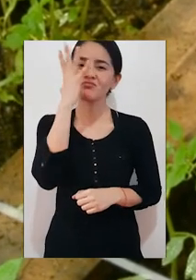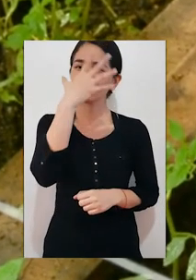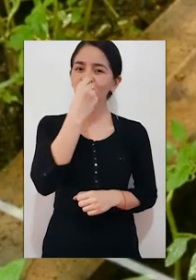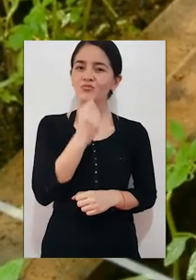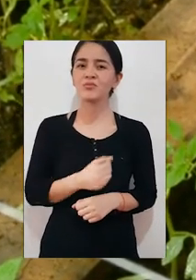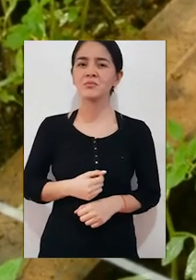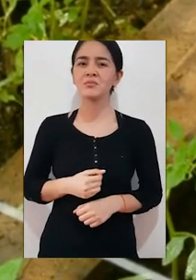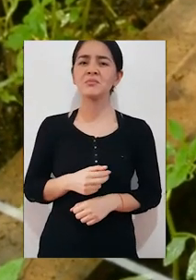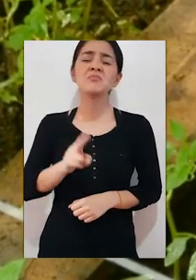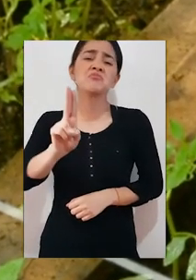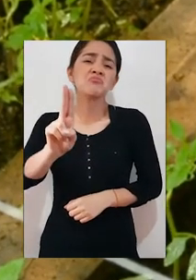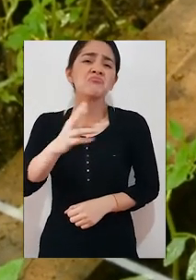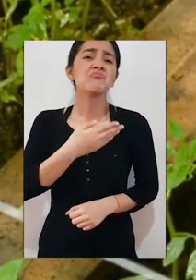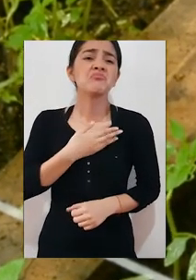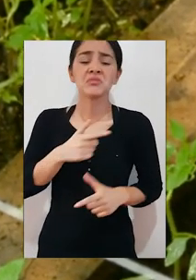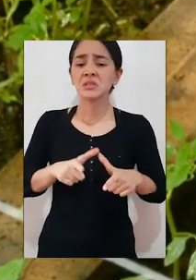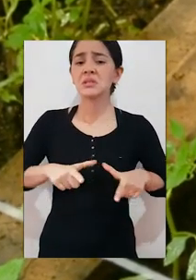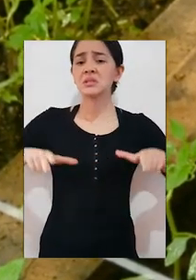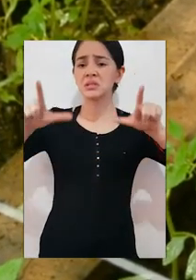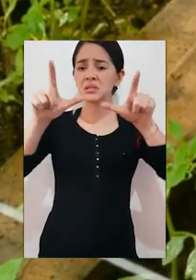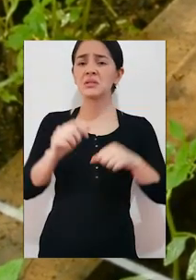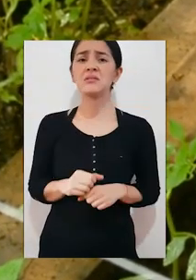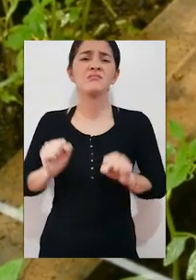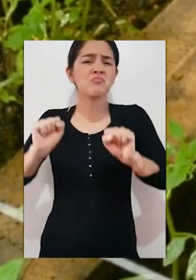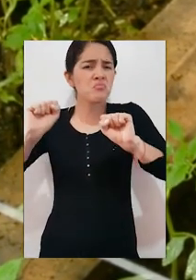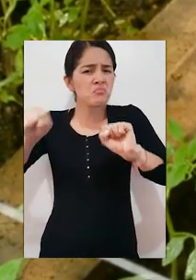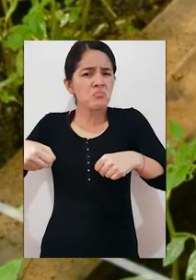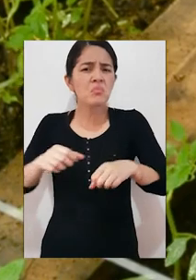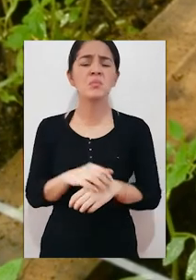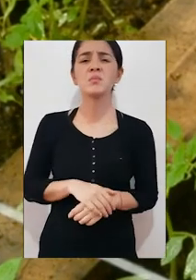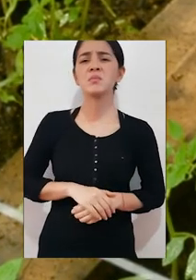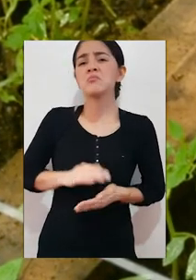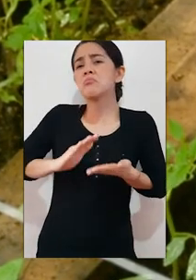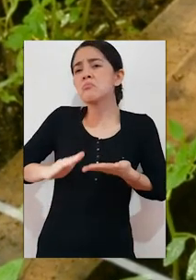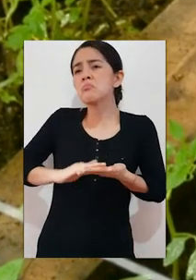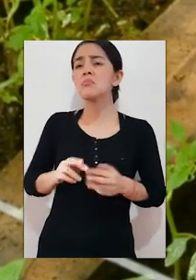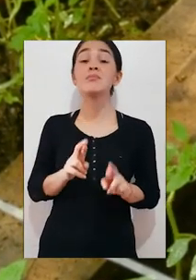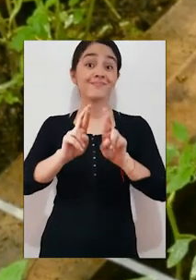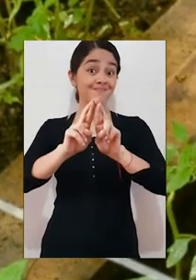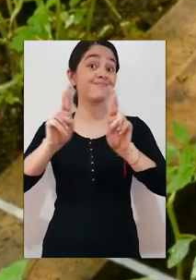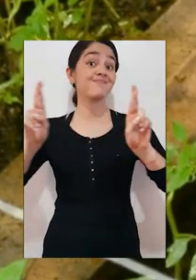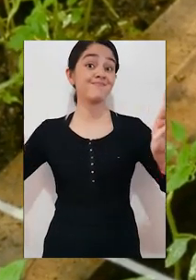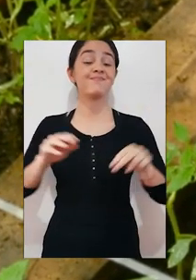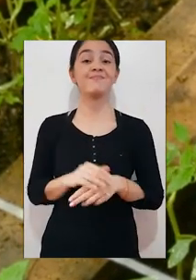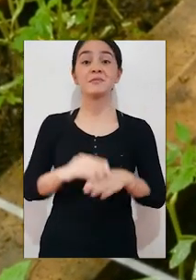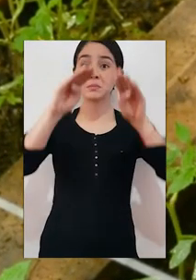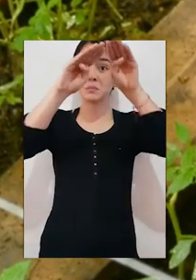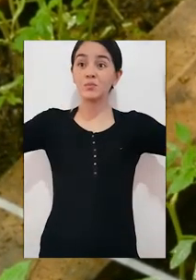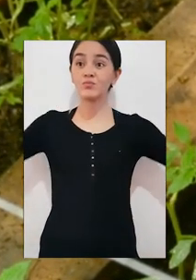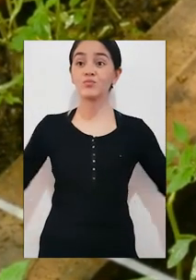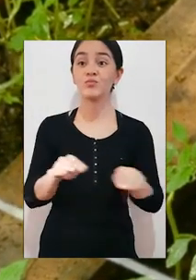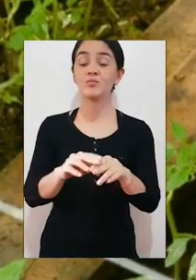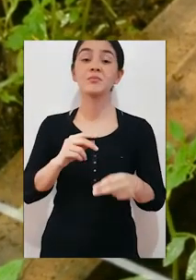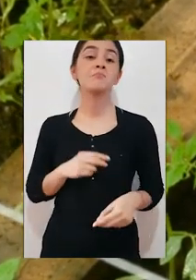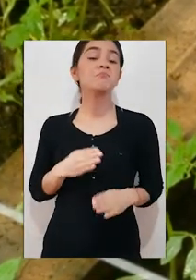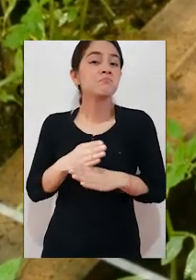patios. Así que si ustedes tienen espacio y pueden conseguir este tipo de palets, que también es una forma de reciclar, les recomiendo que hagan